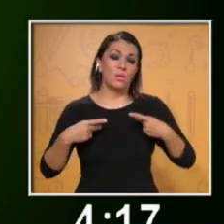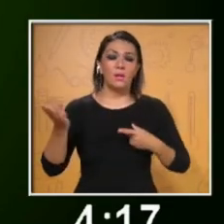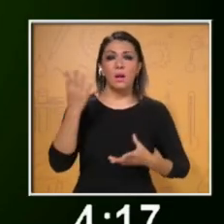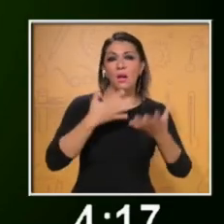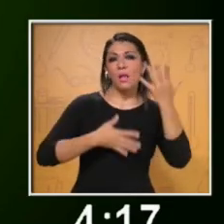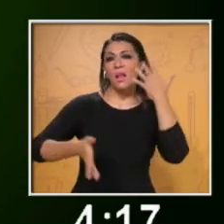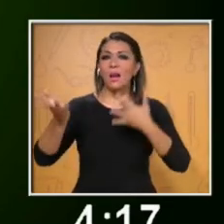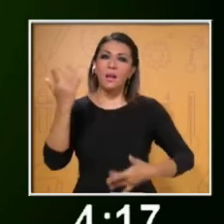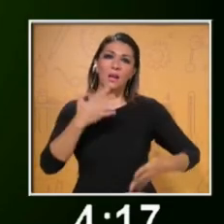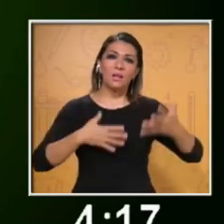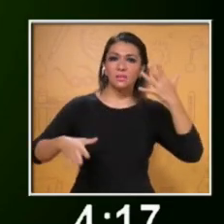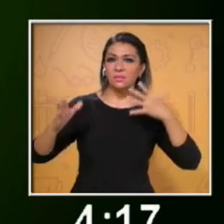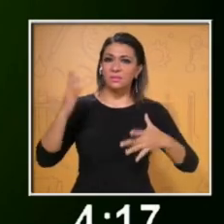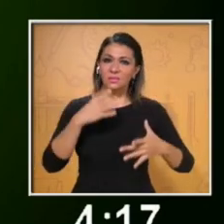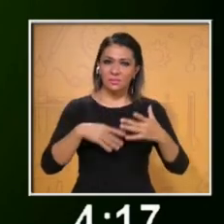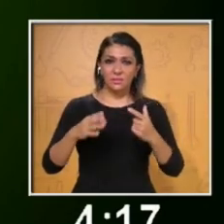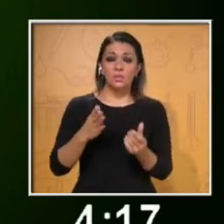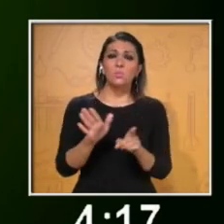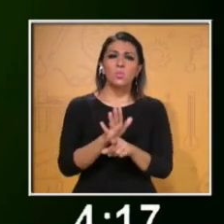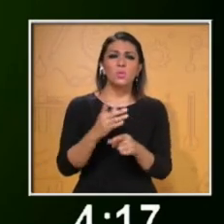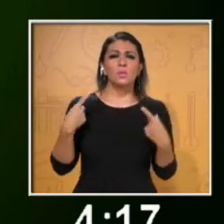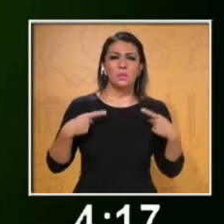debemos tener estos derechos.